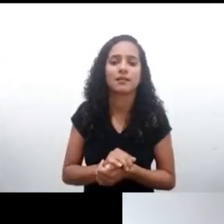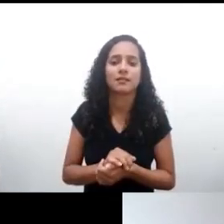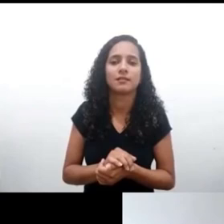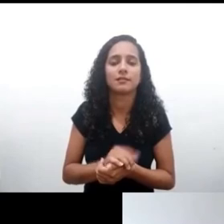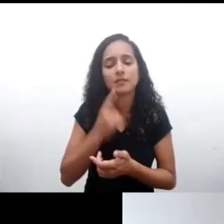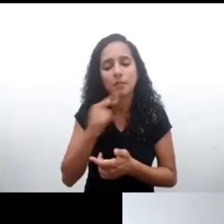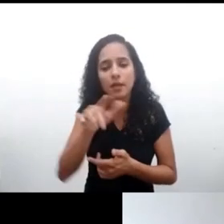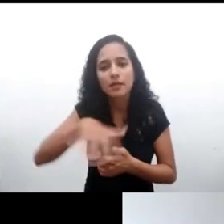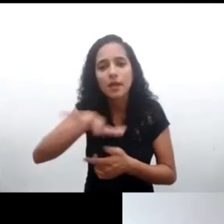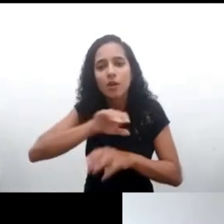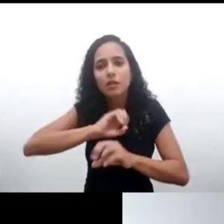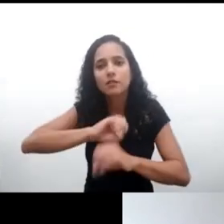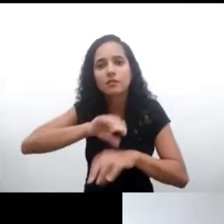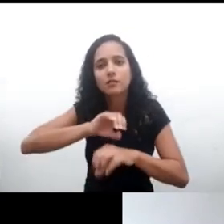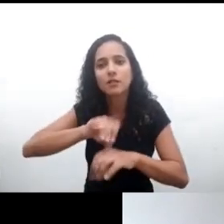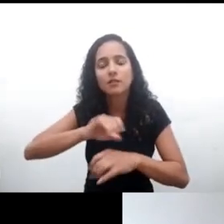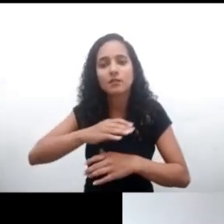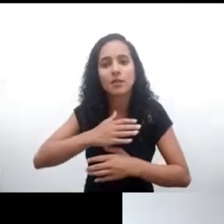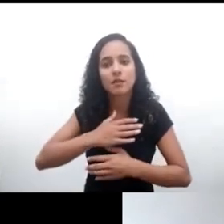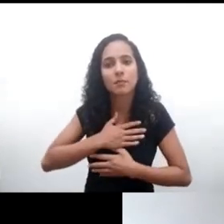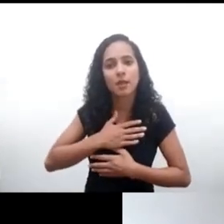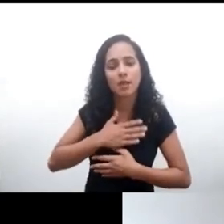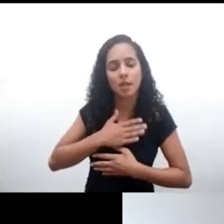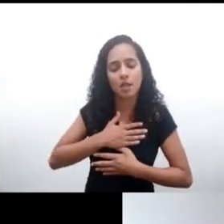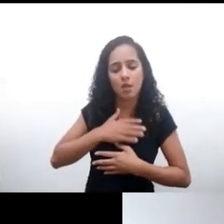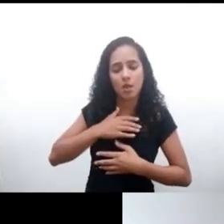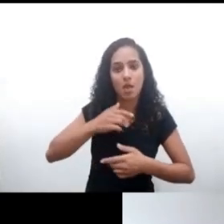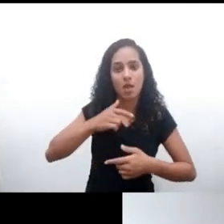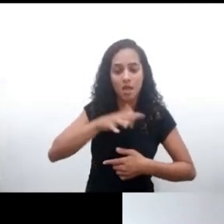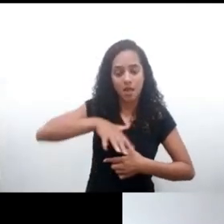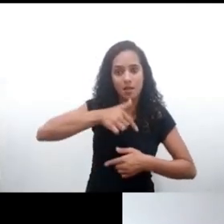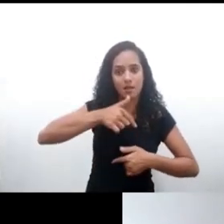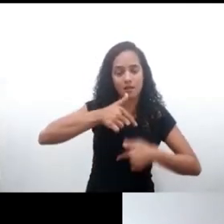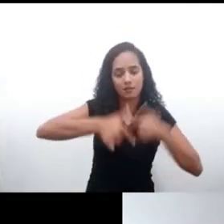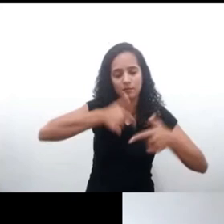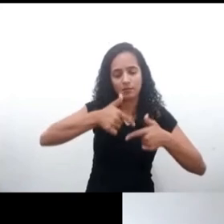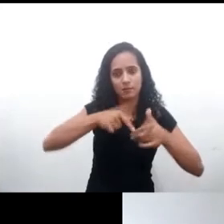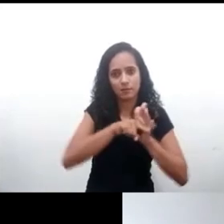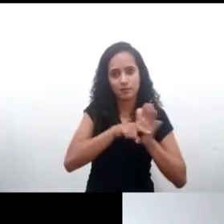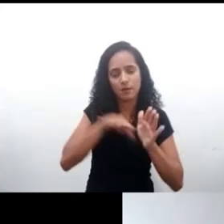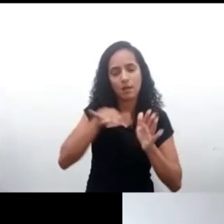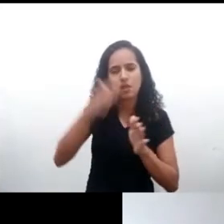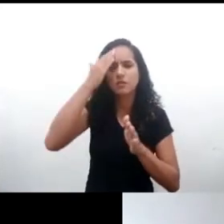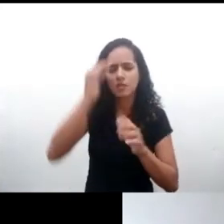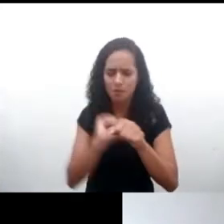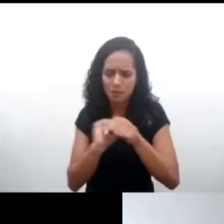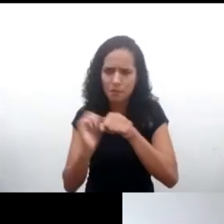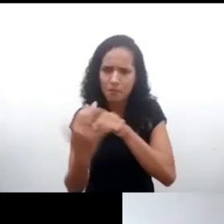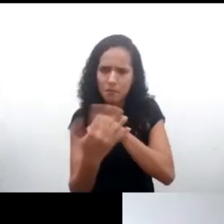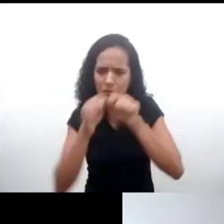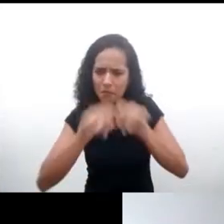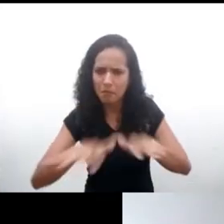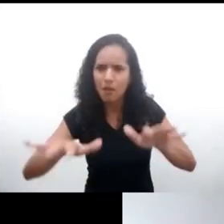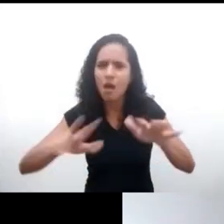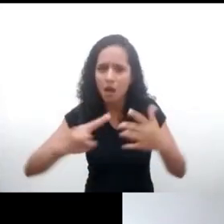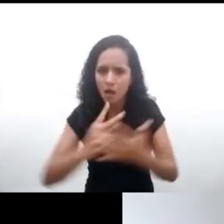contexto de la pandemia, todos sabemos que se han visibilizado las enormes y persistentes brechas digitales de